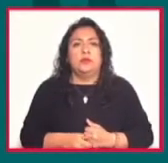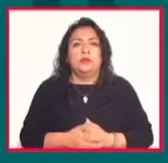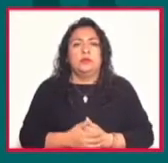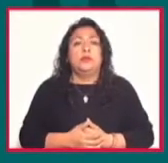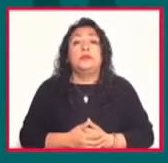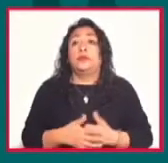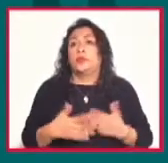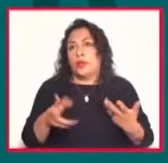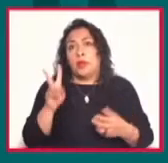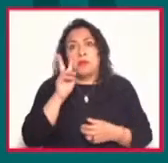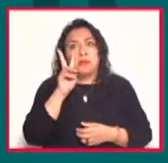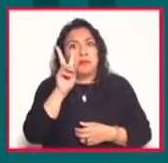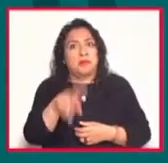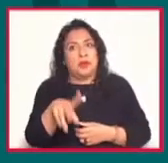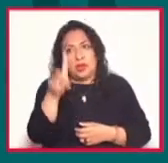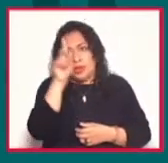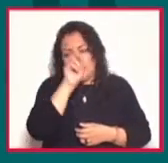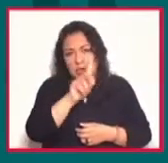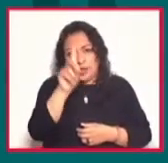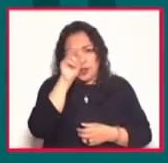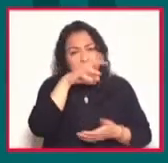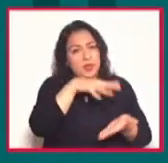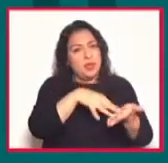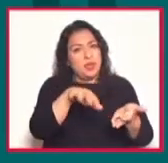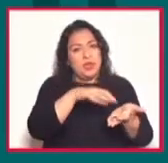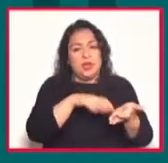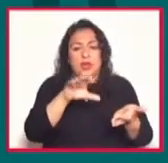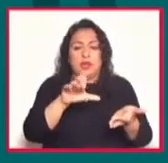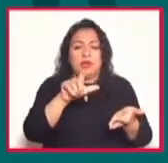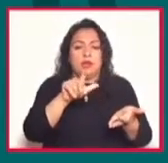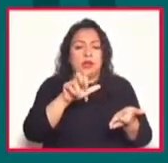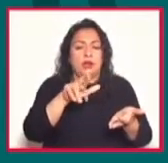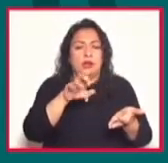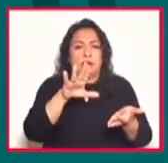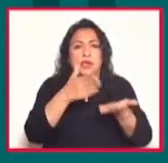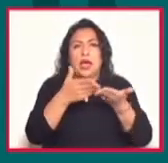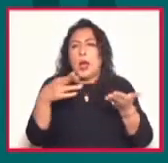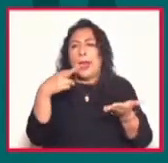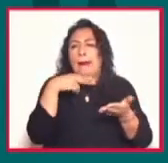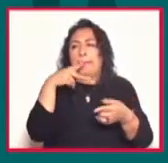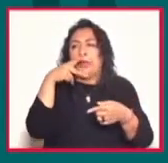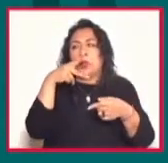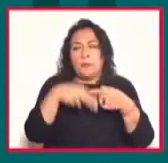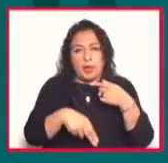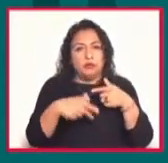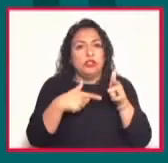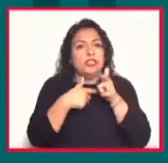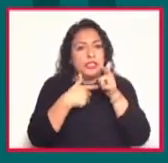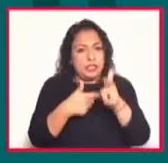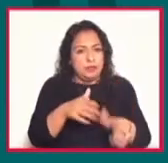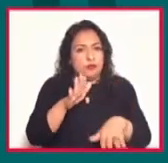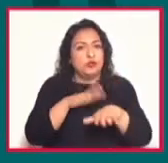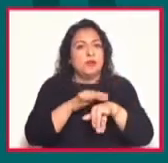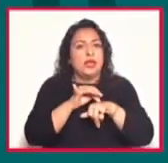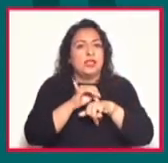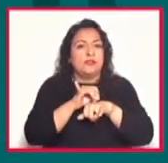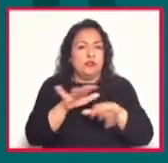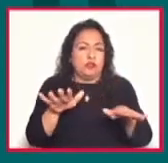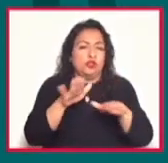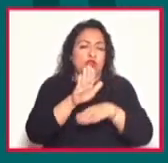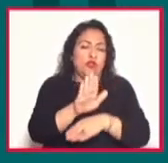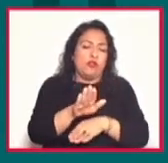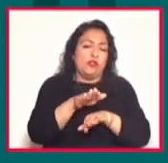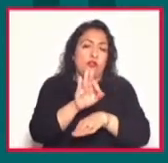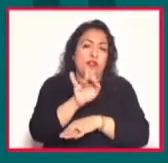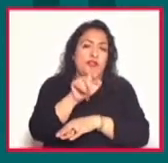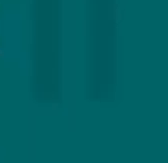Imperdible. Le recomendamos leer a Clarice Lispector. Vamos a hacer una brevísima pausa y continuamos con más ecos de la FIL 2020. No se vayan.